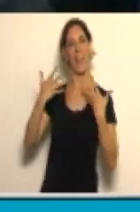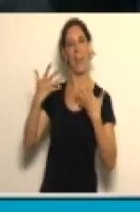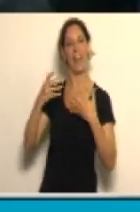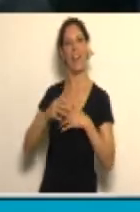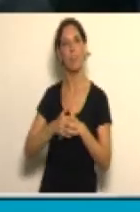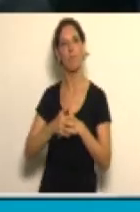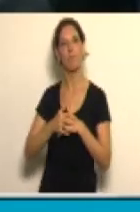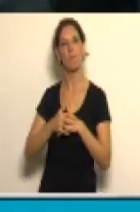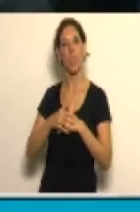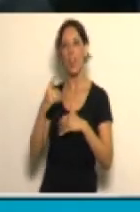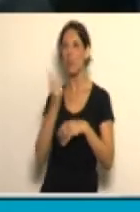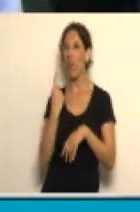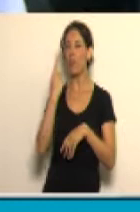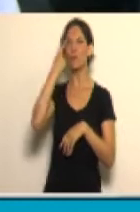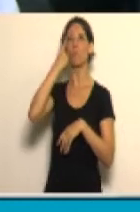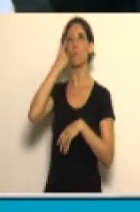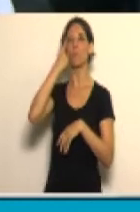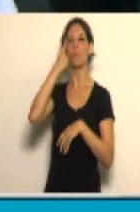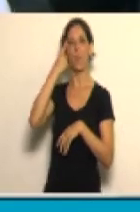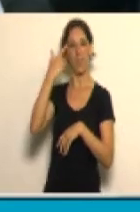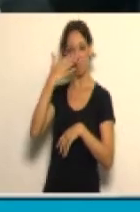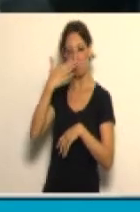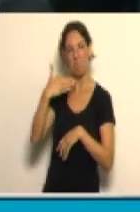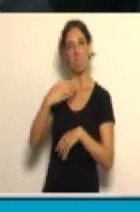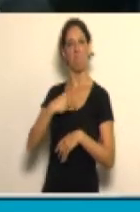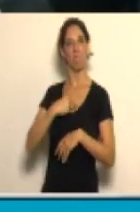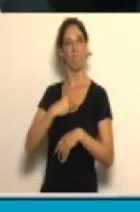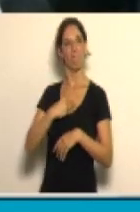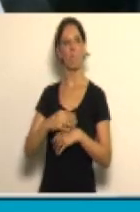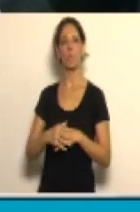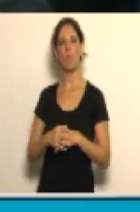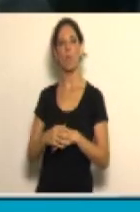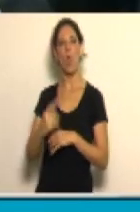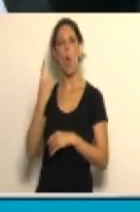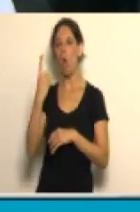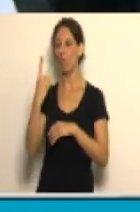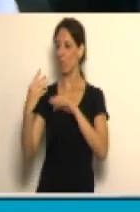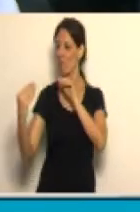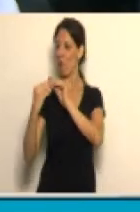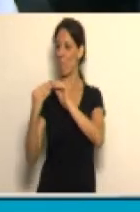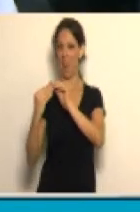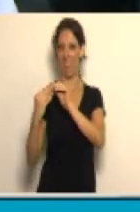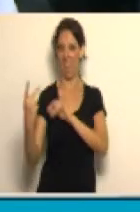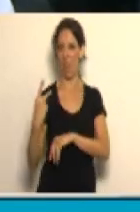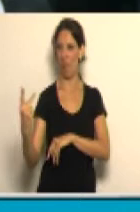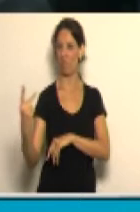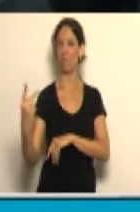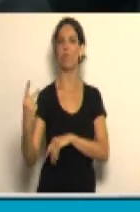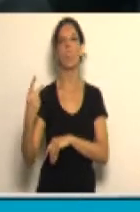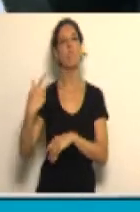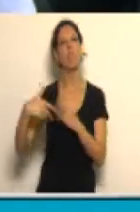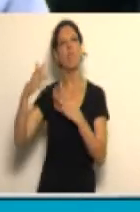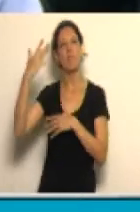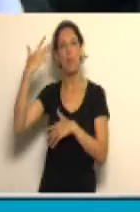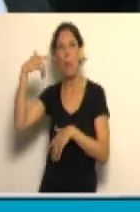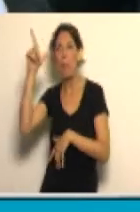nos convocábamos a creer que un compañero que venía del